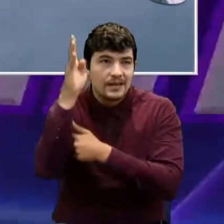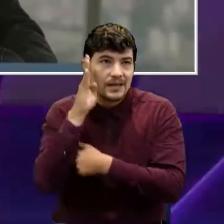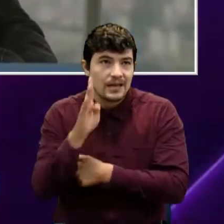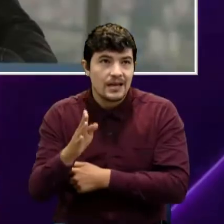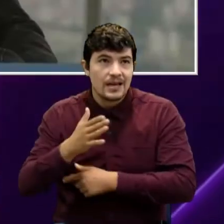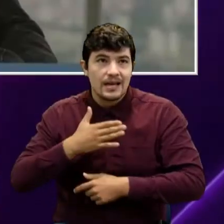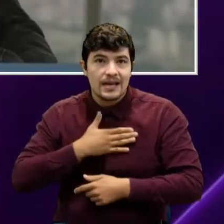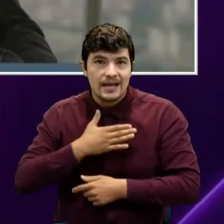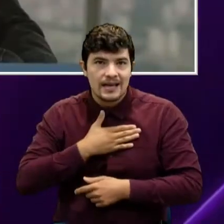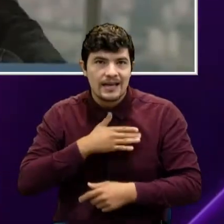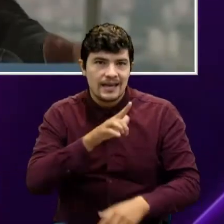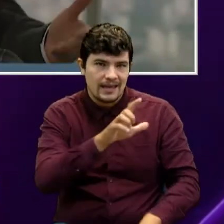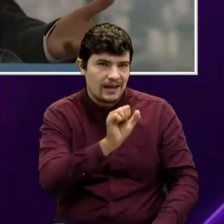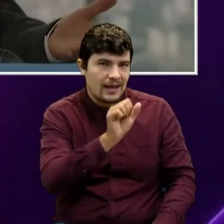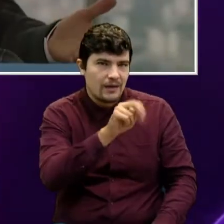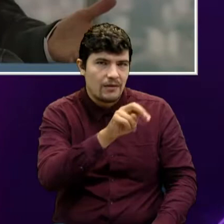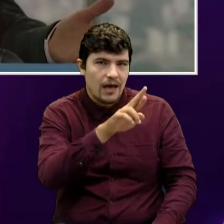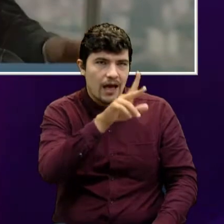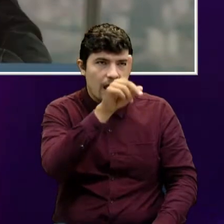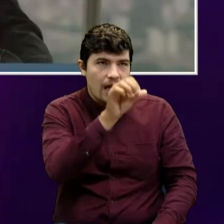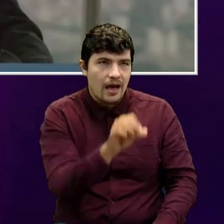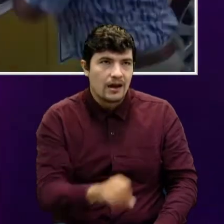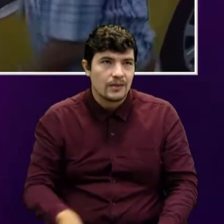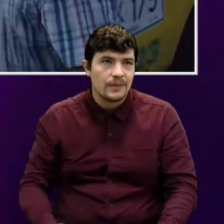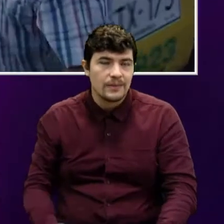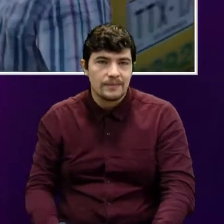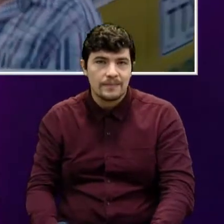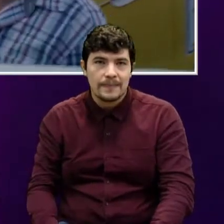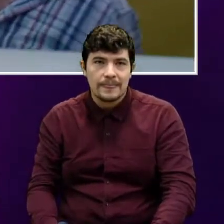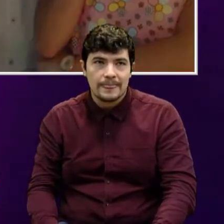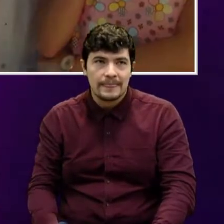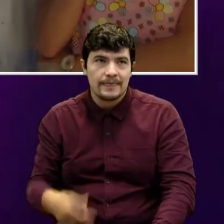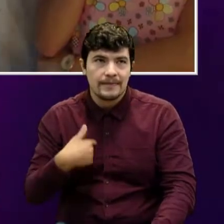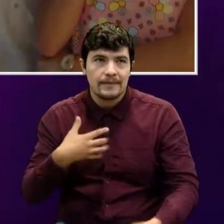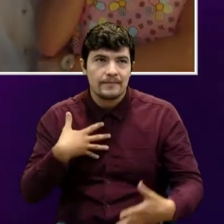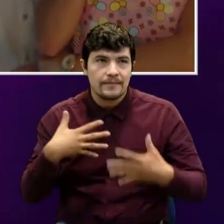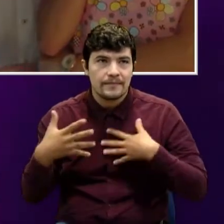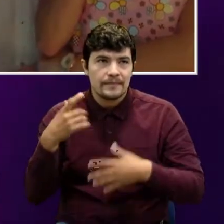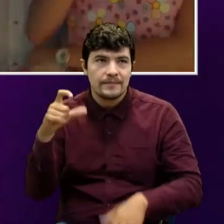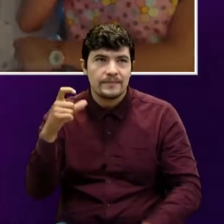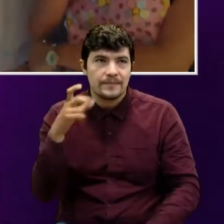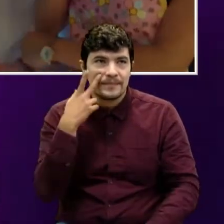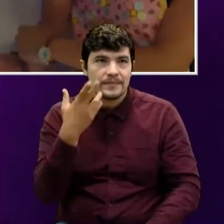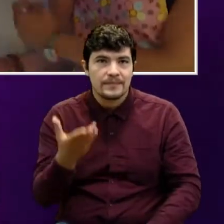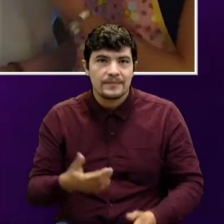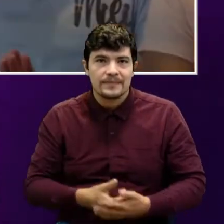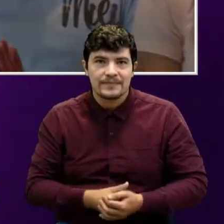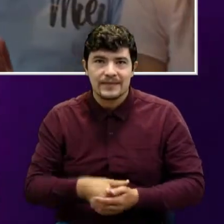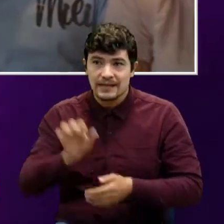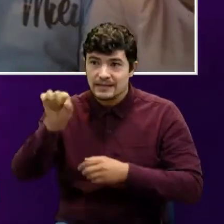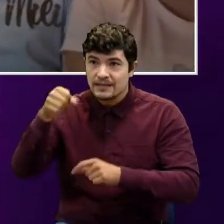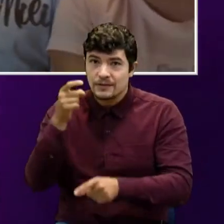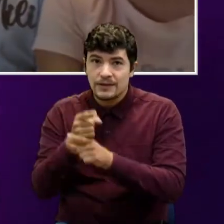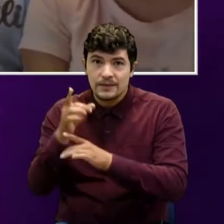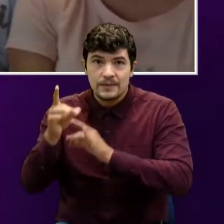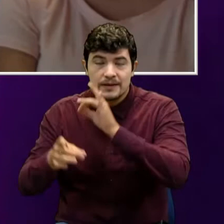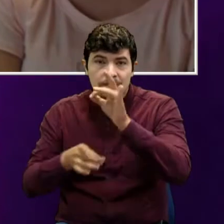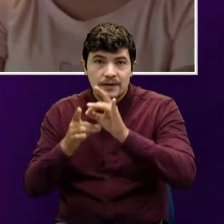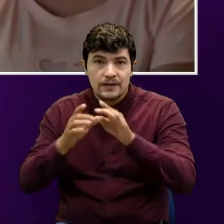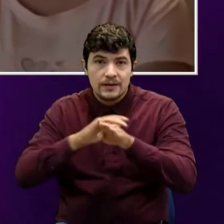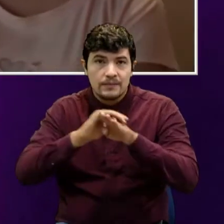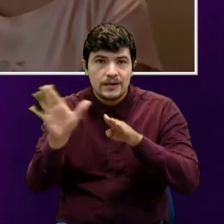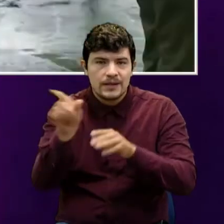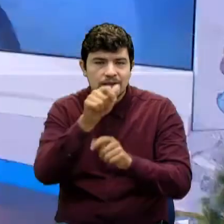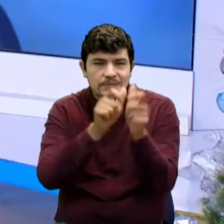que somos Leonardo Angelone, Delio Arenas y yo como la actriz cucuteña Perfecto, bueno, pues la invitación especial a todos los